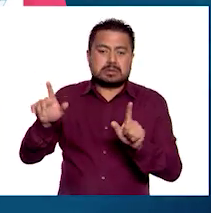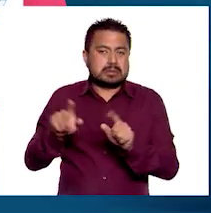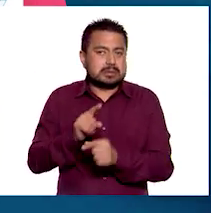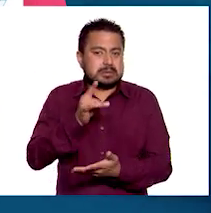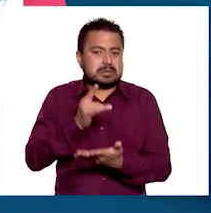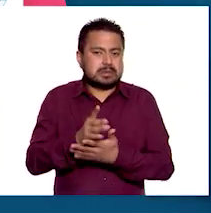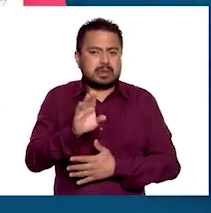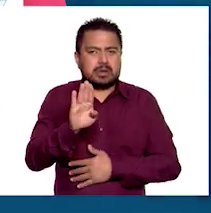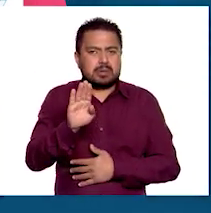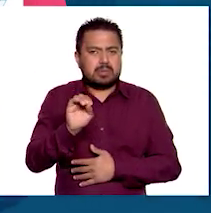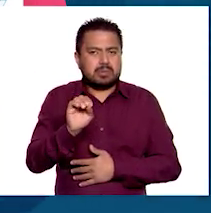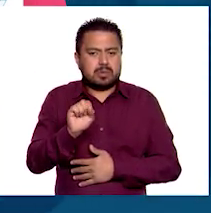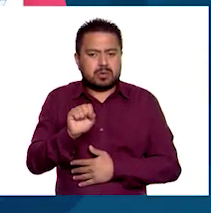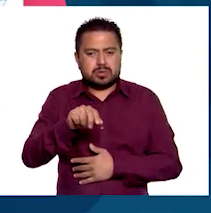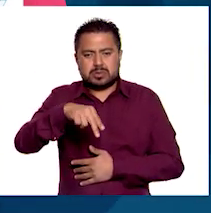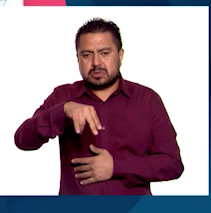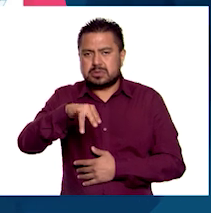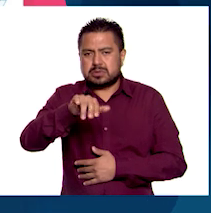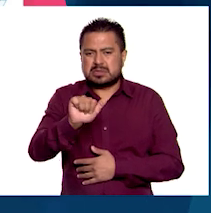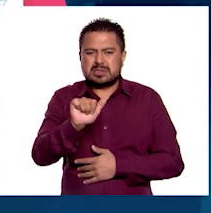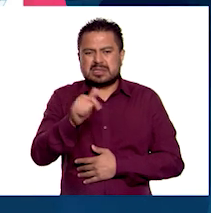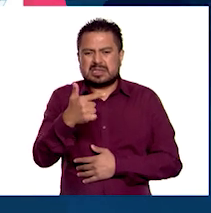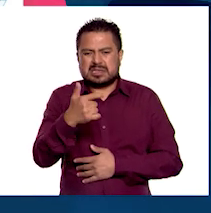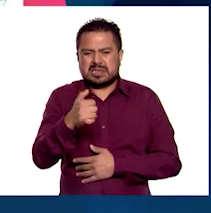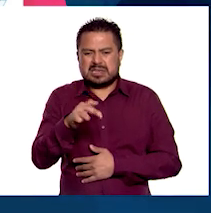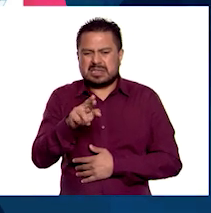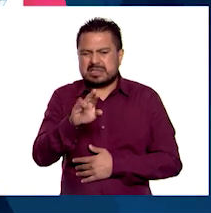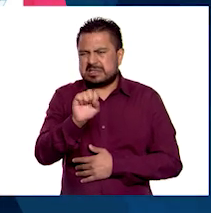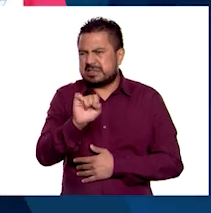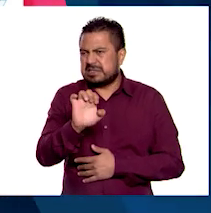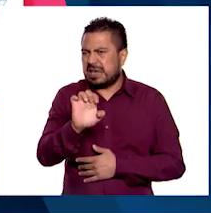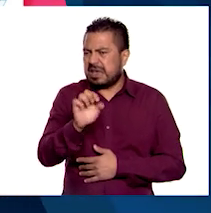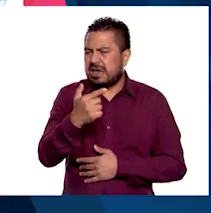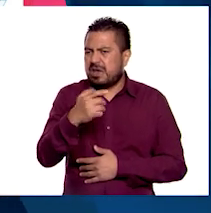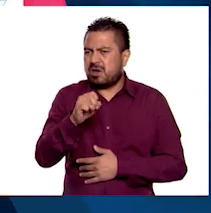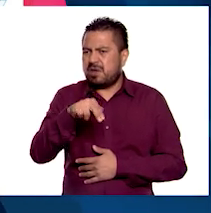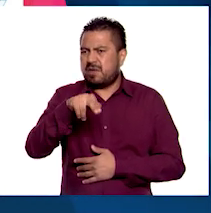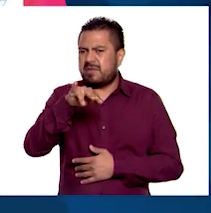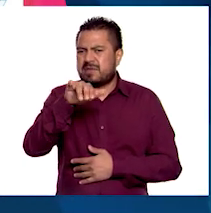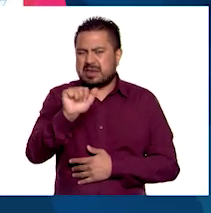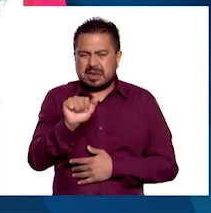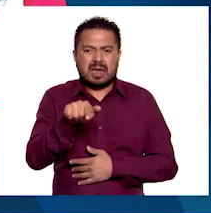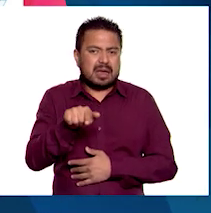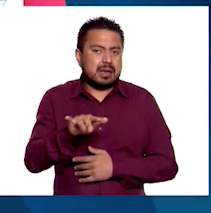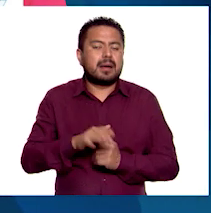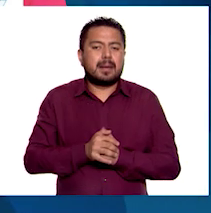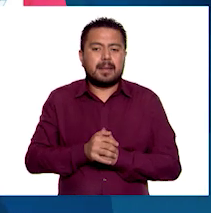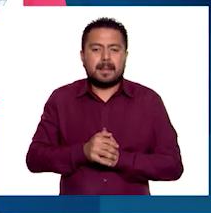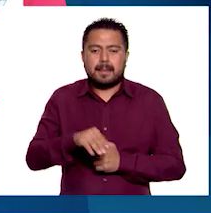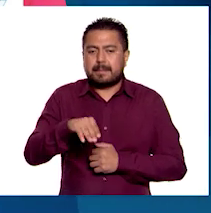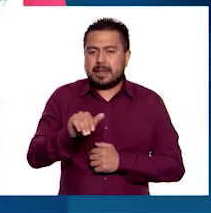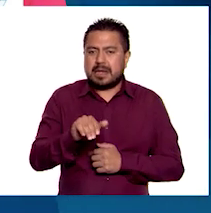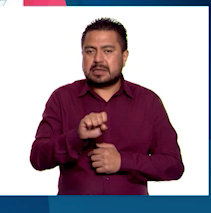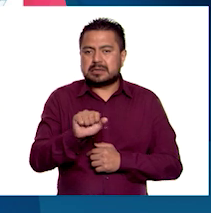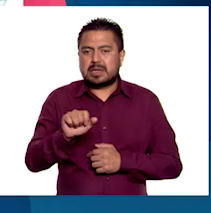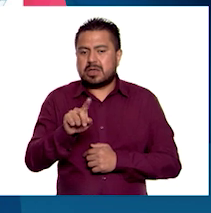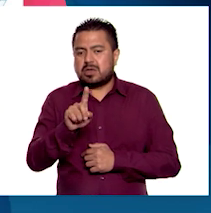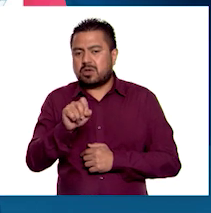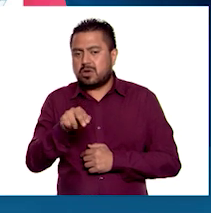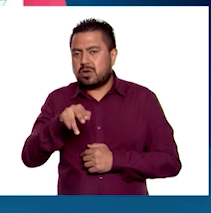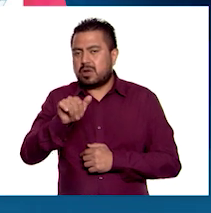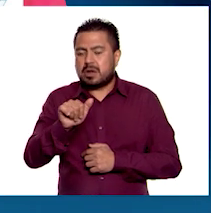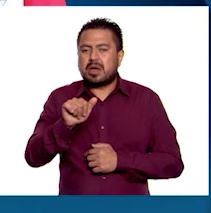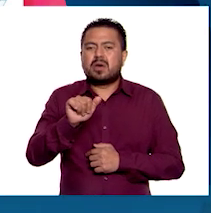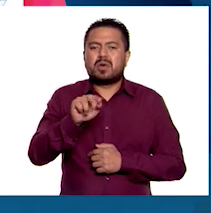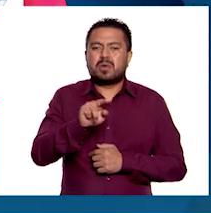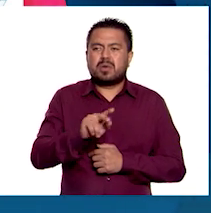Bosnia y Herzegovina, Macedonia, Albania,